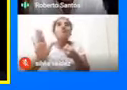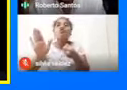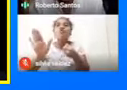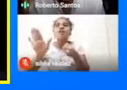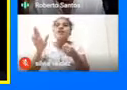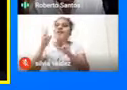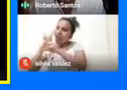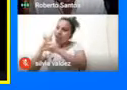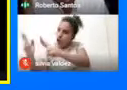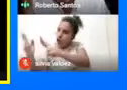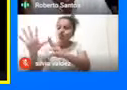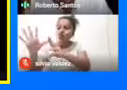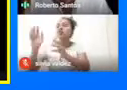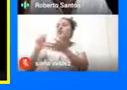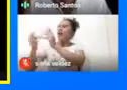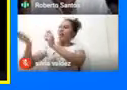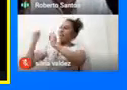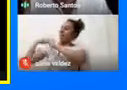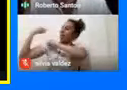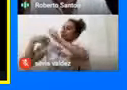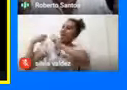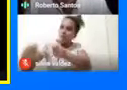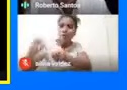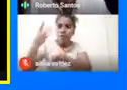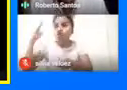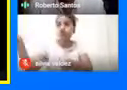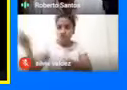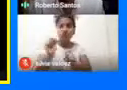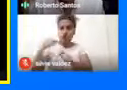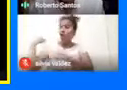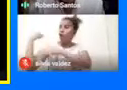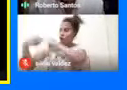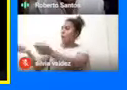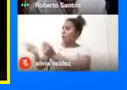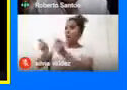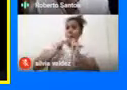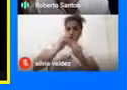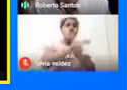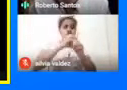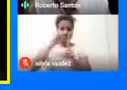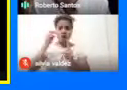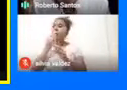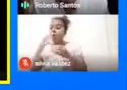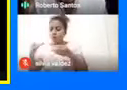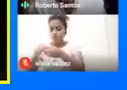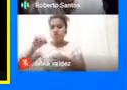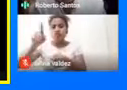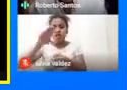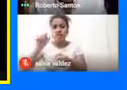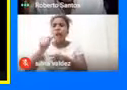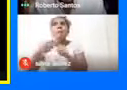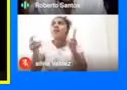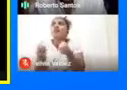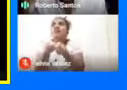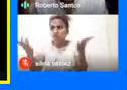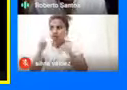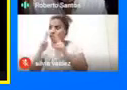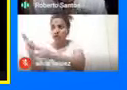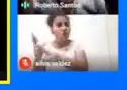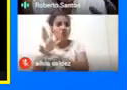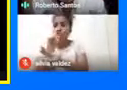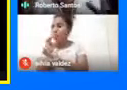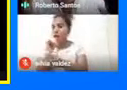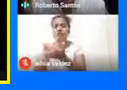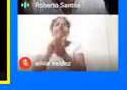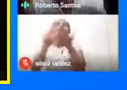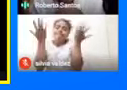Reconocidos herederos Porque todos somos Por supuesto Herederos De la cultura muisca Pero muchos No lo reconocemos Indudablemente